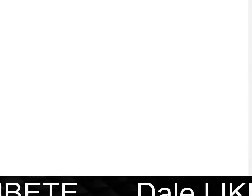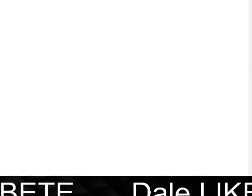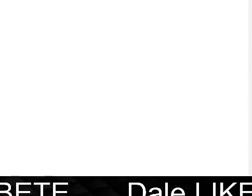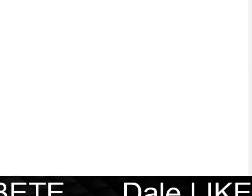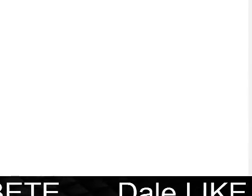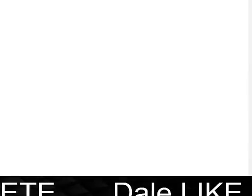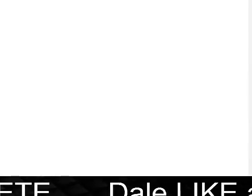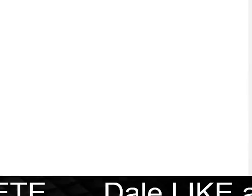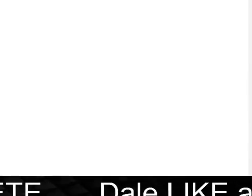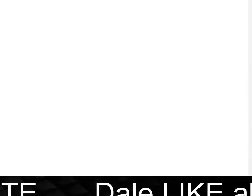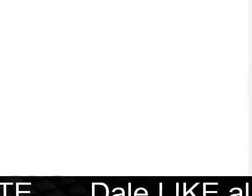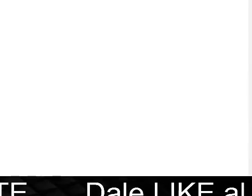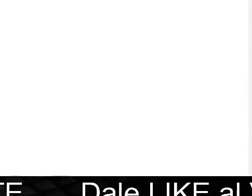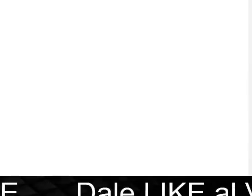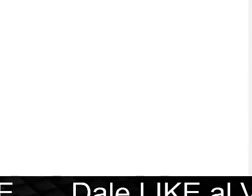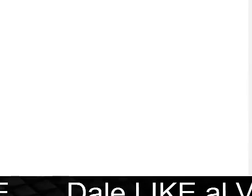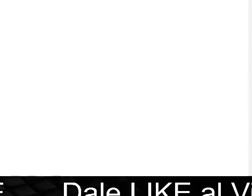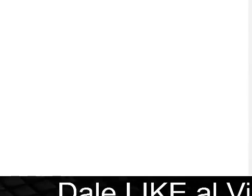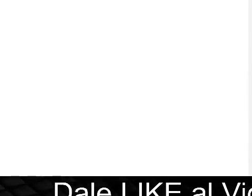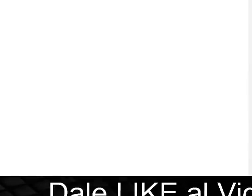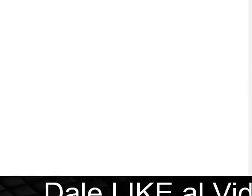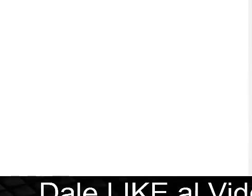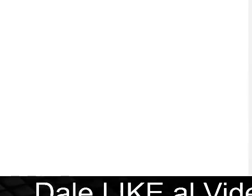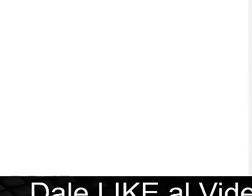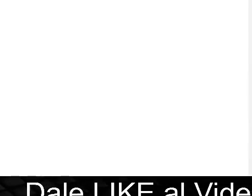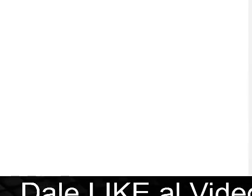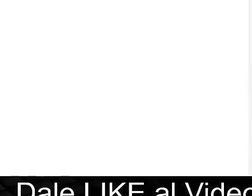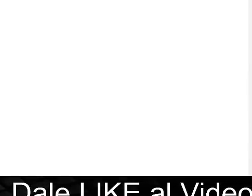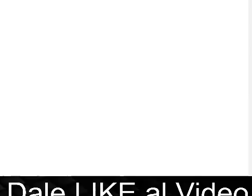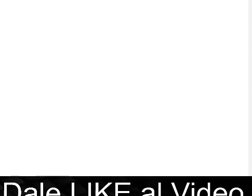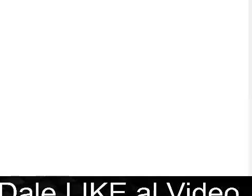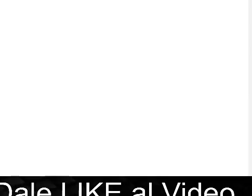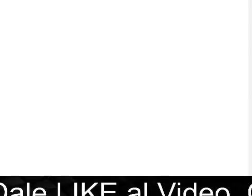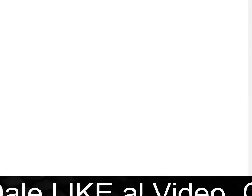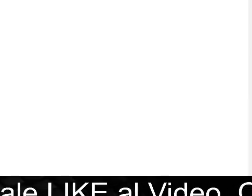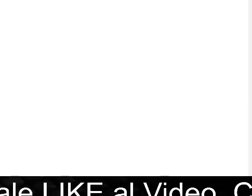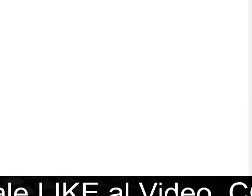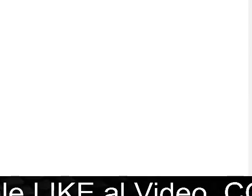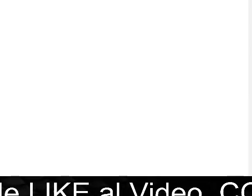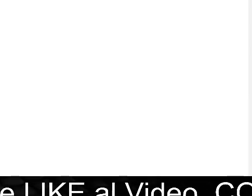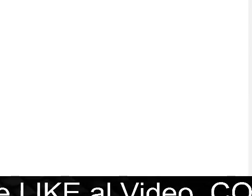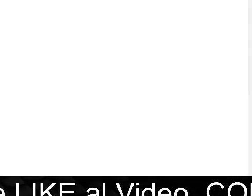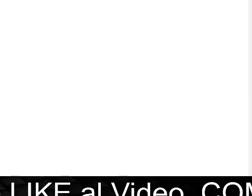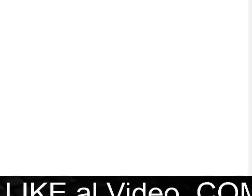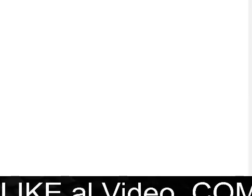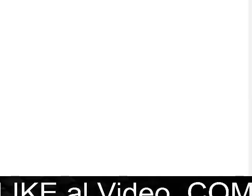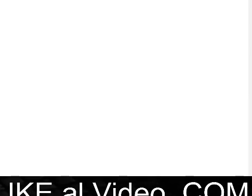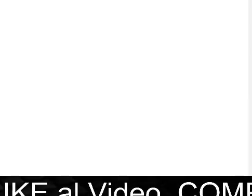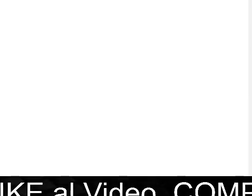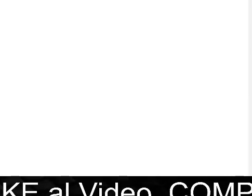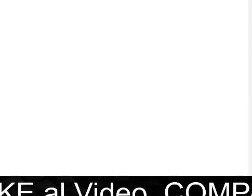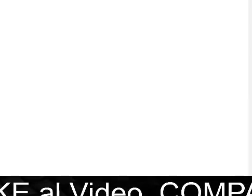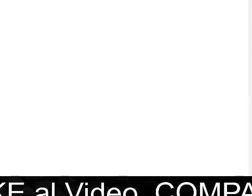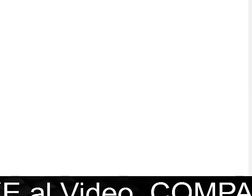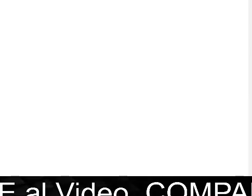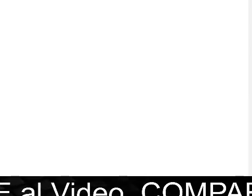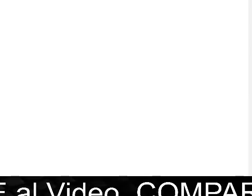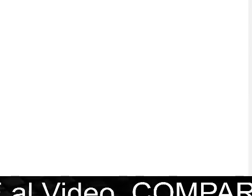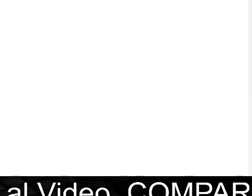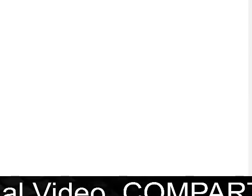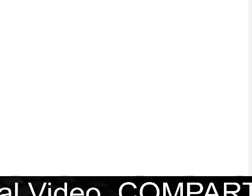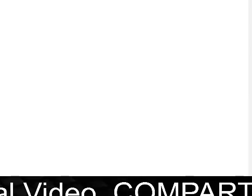presidente AMLO, aún sin la mayoría calificada, el presidente apostará por presentar